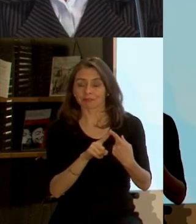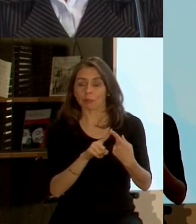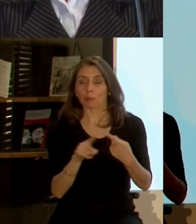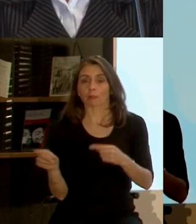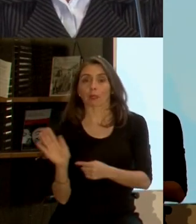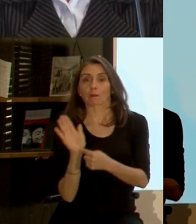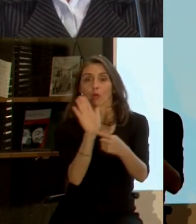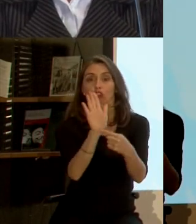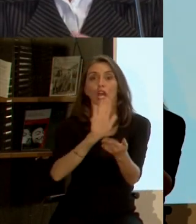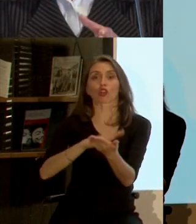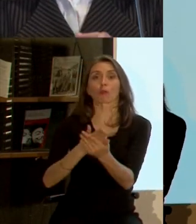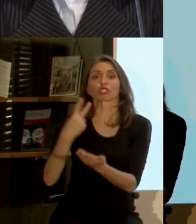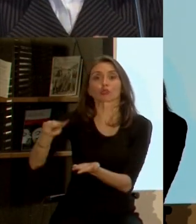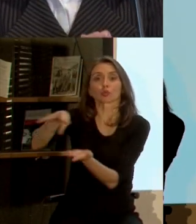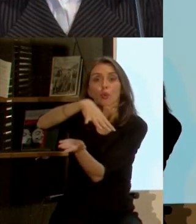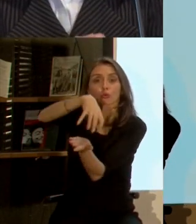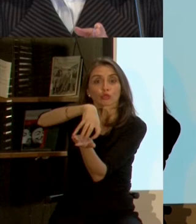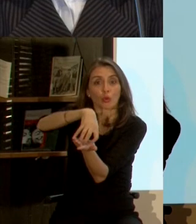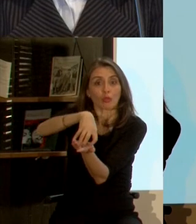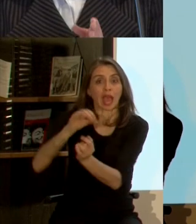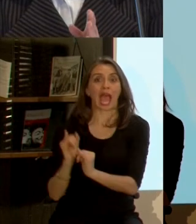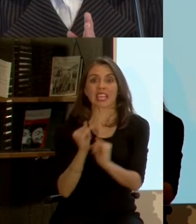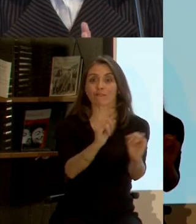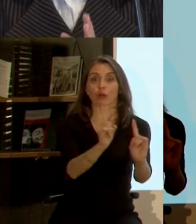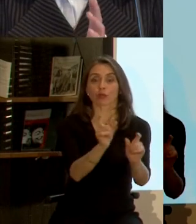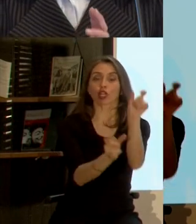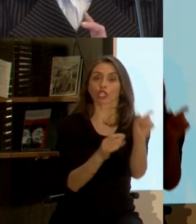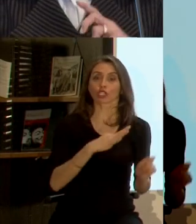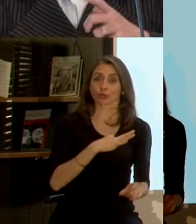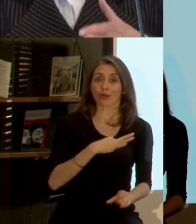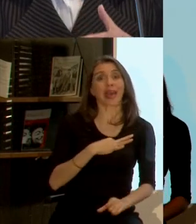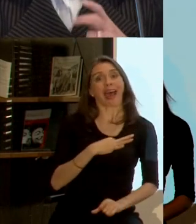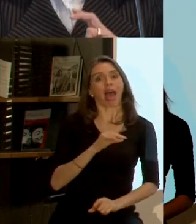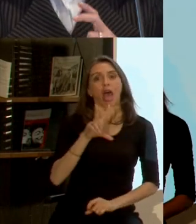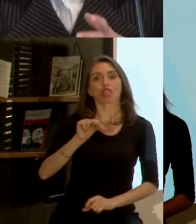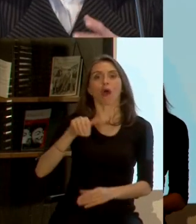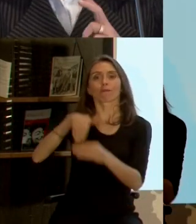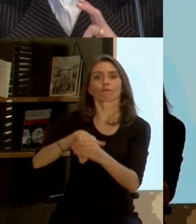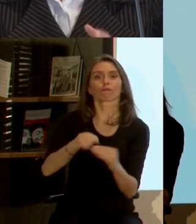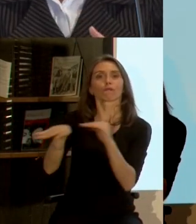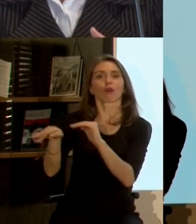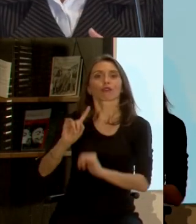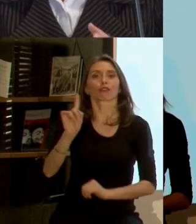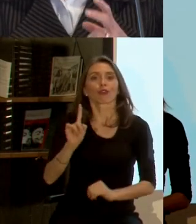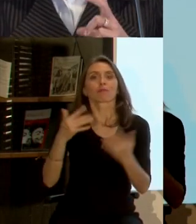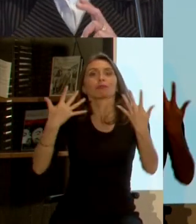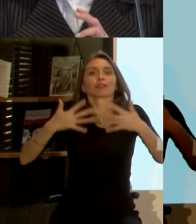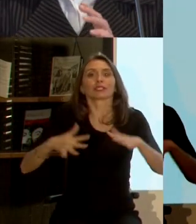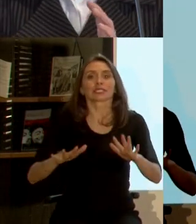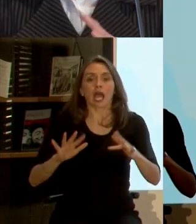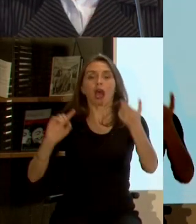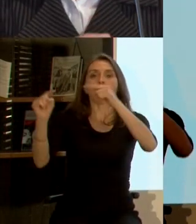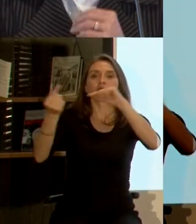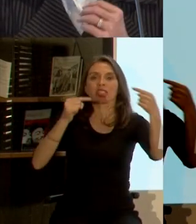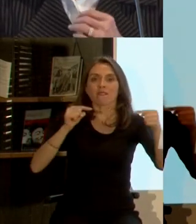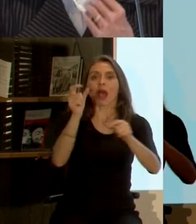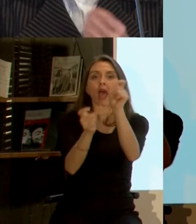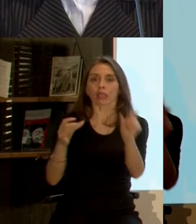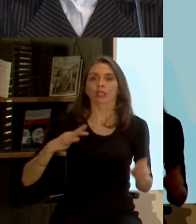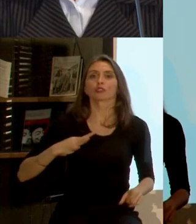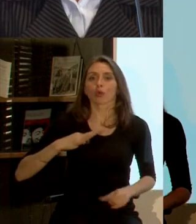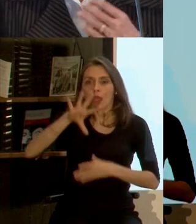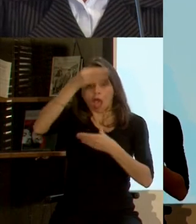presentaciones de esta información la ciudadanía se lo iba a cobrar porque ya se ha vuelto parte del debate entonces